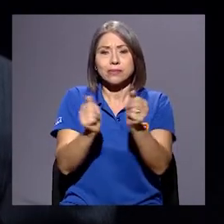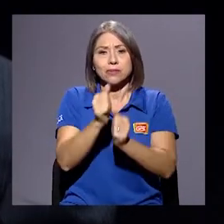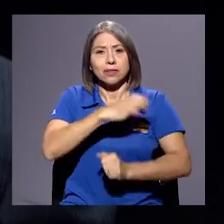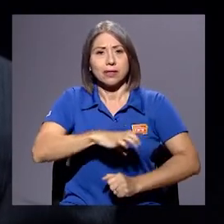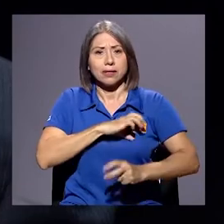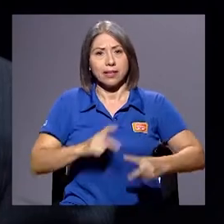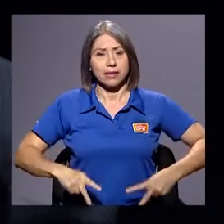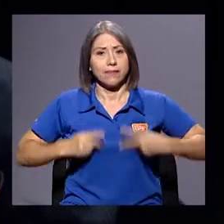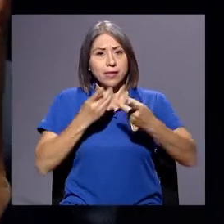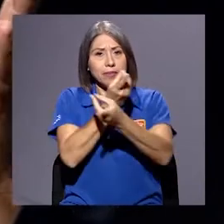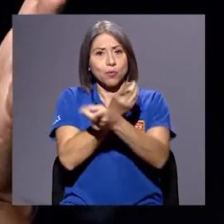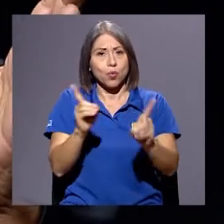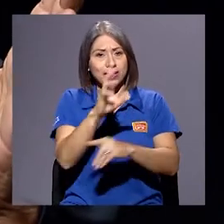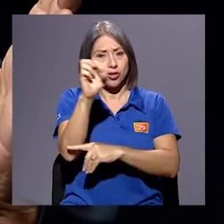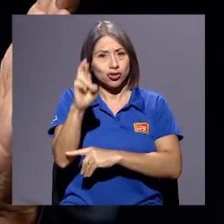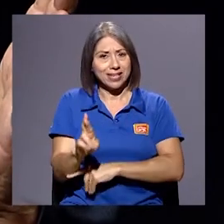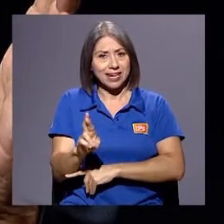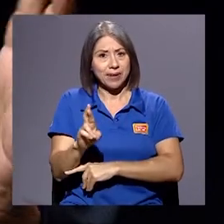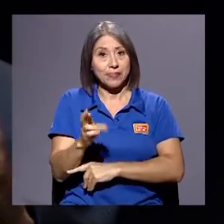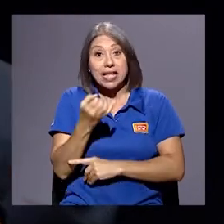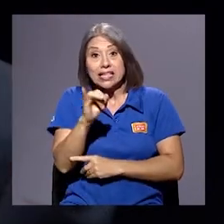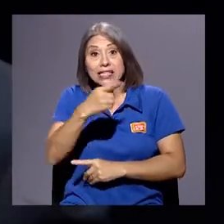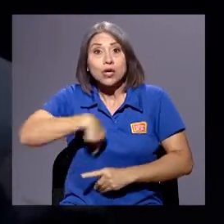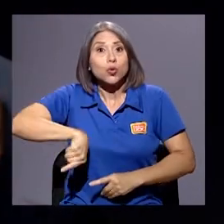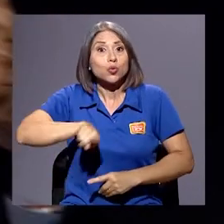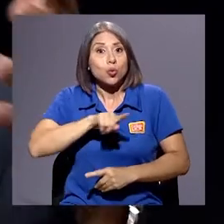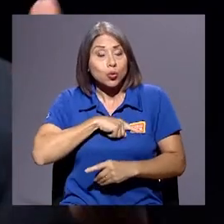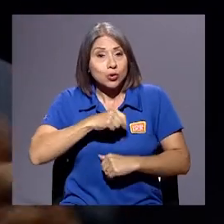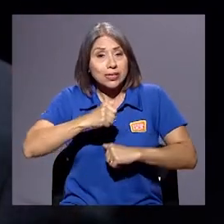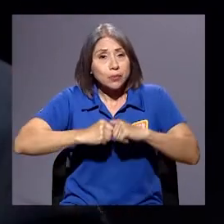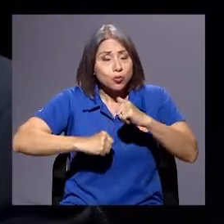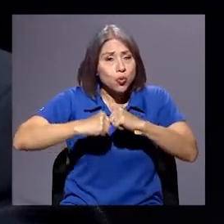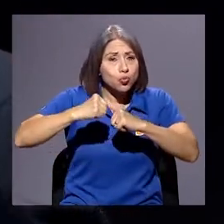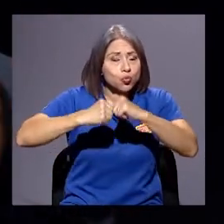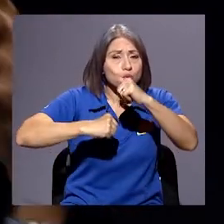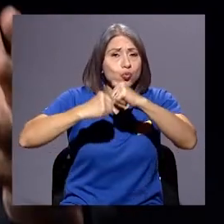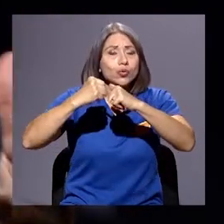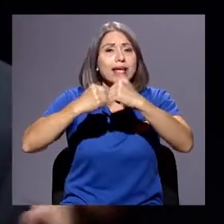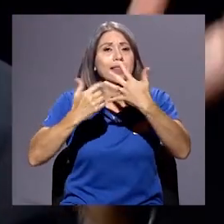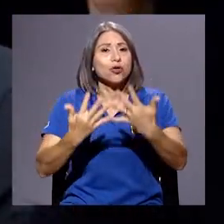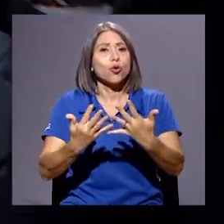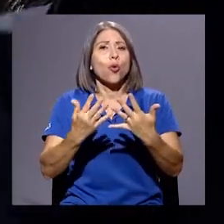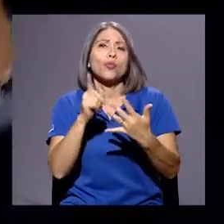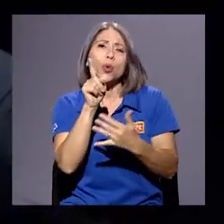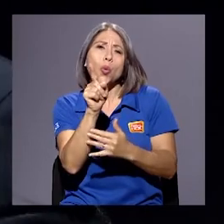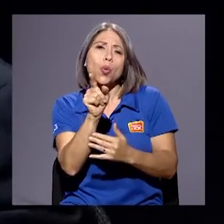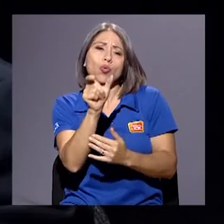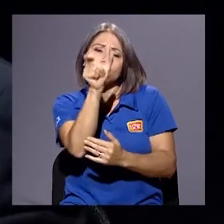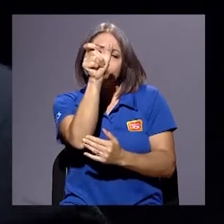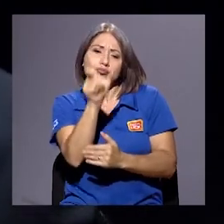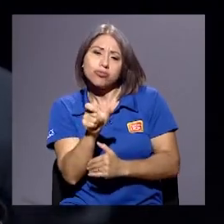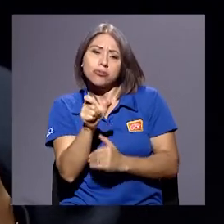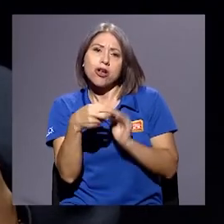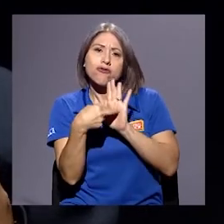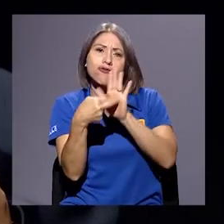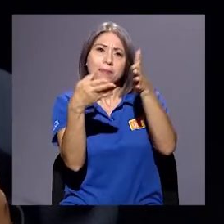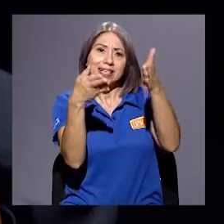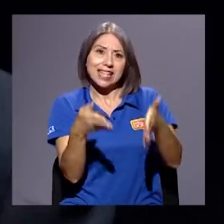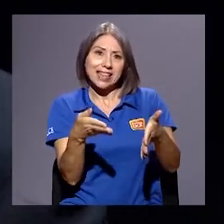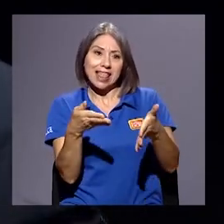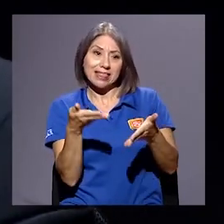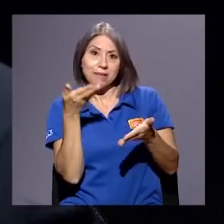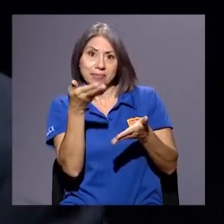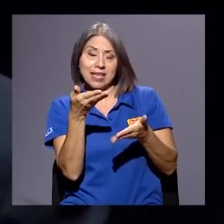Porque si estamos construyendo interesadamente un cierto representante al que se le asignan todo tipo de